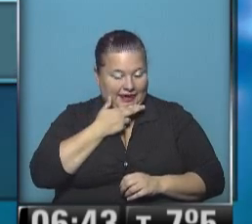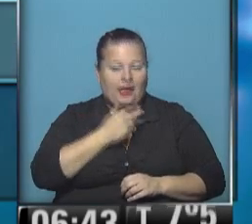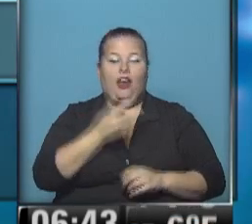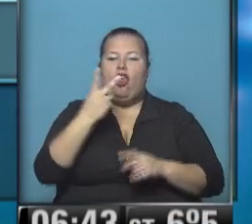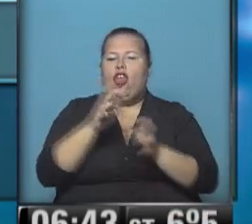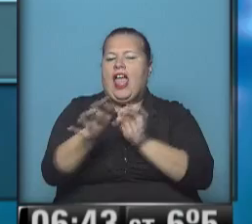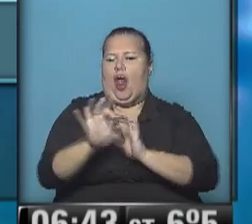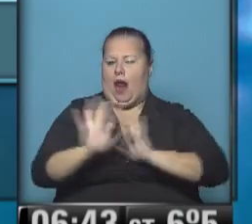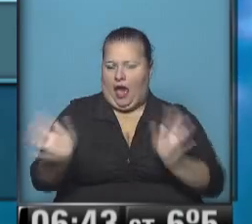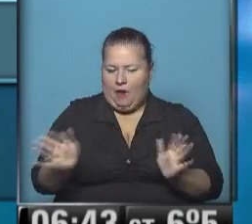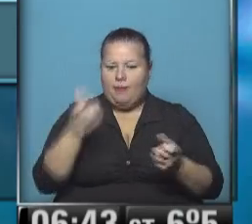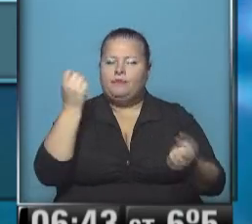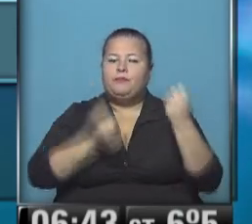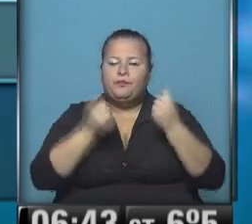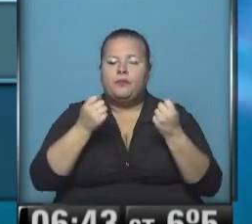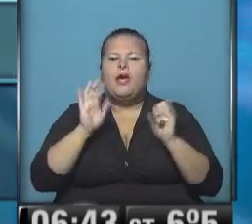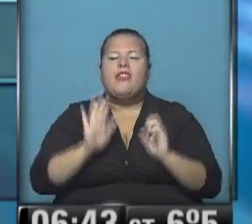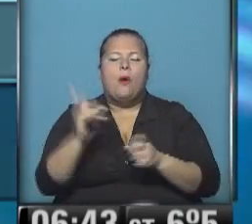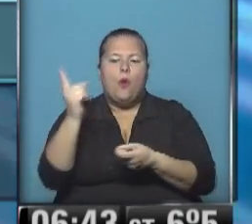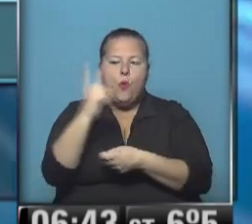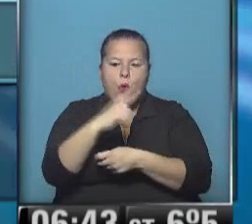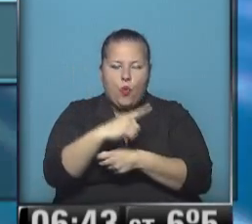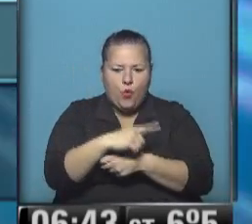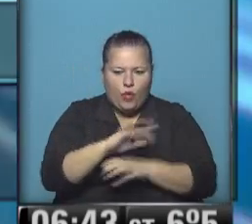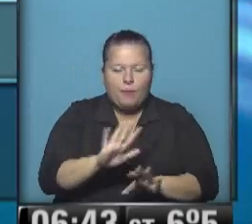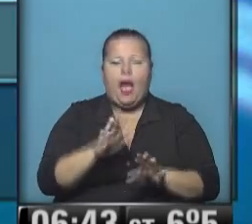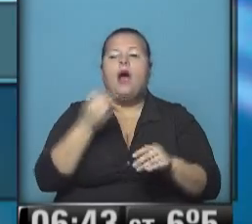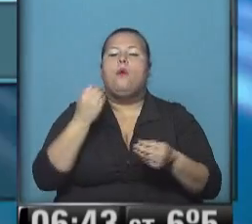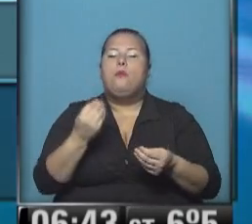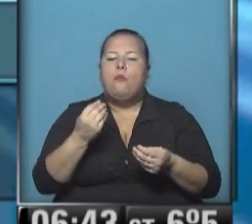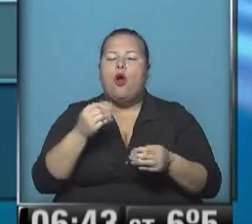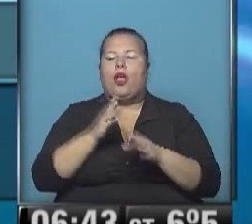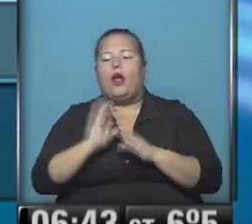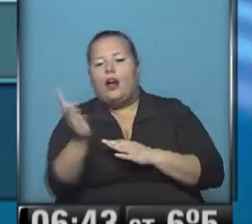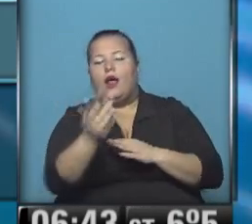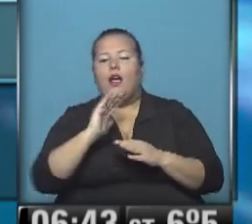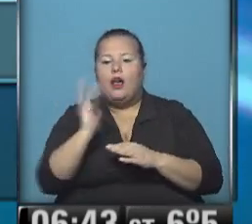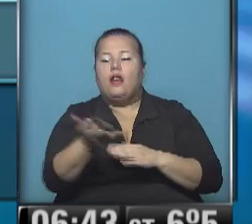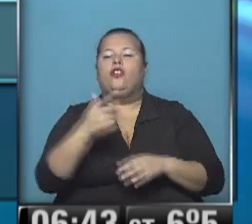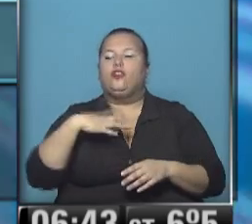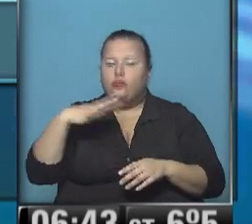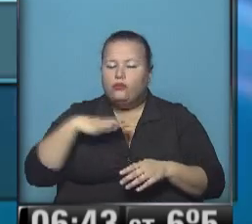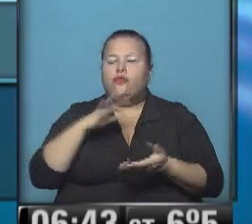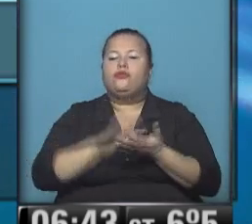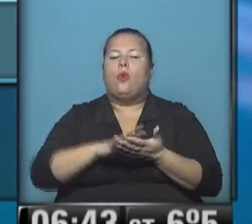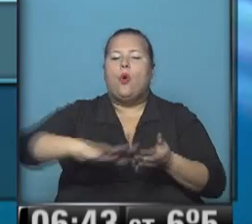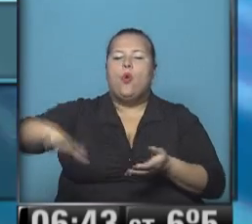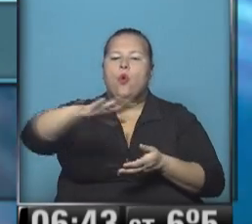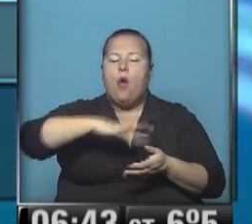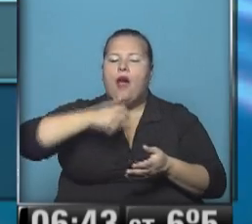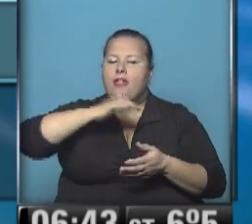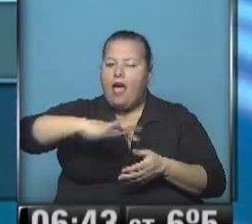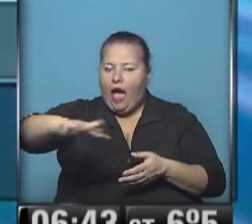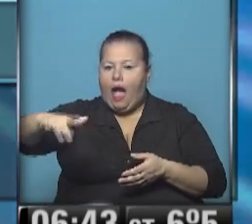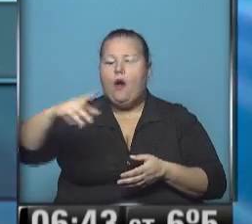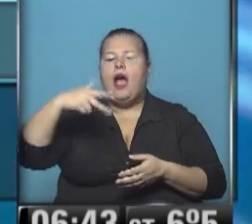kilómetros nada más, transitar a baja velocidad ante la presencia del desvío permanente en zona de Arroyo,